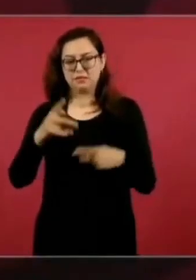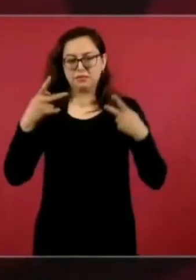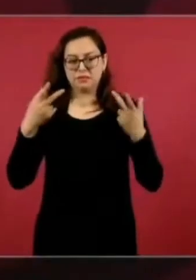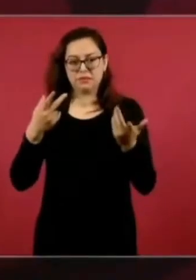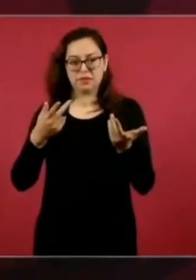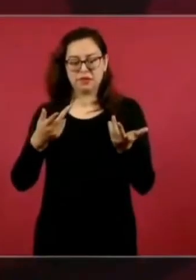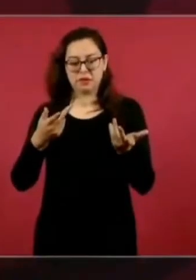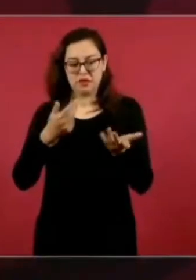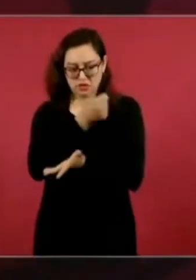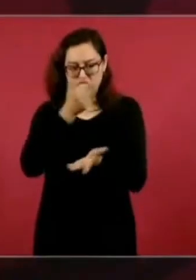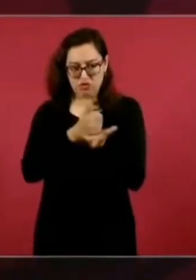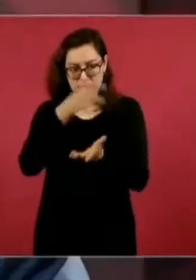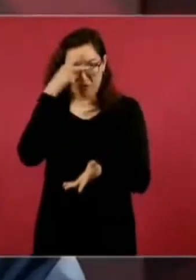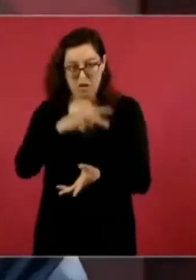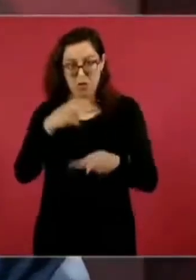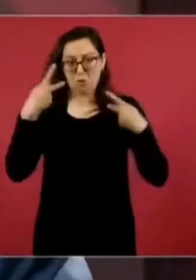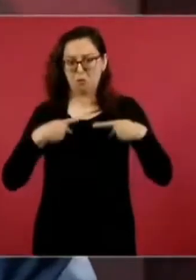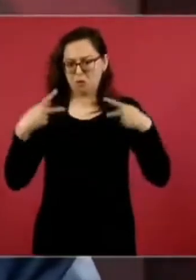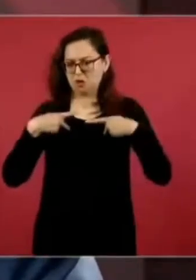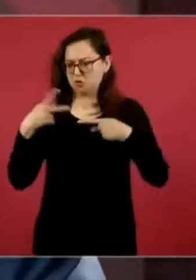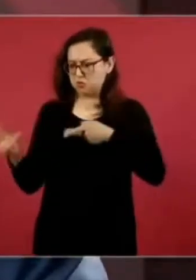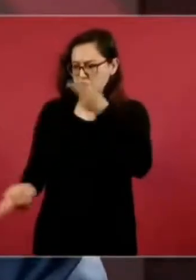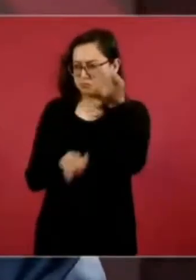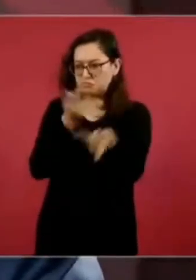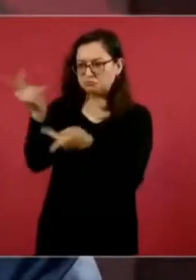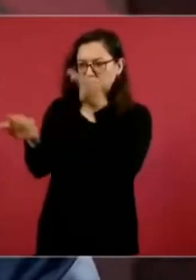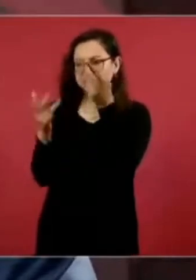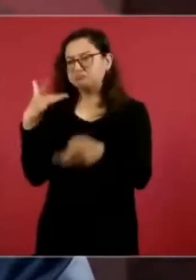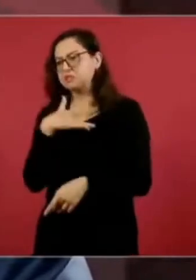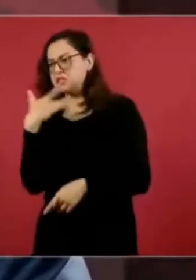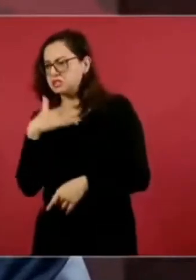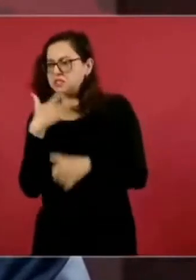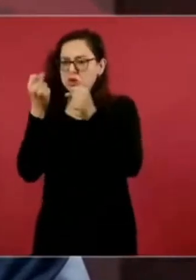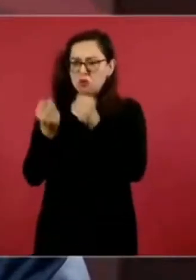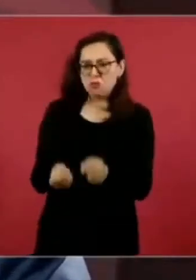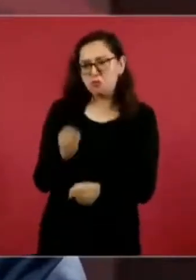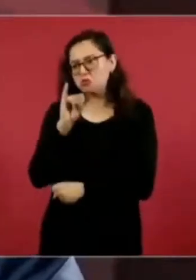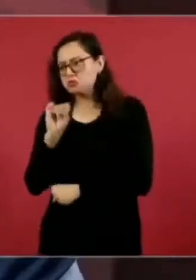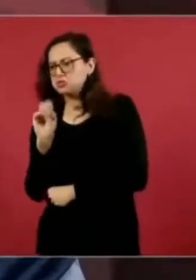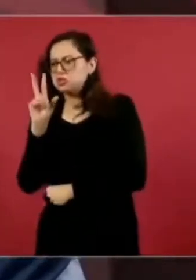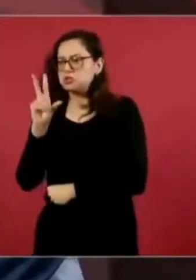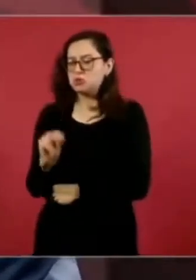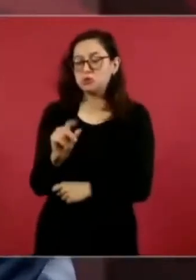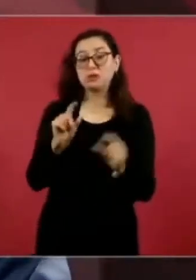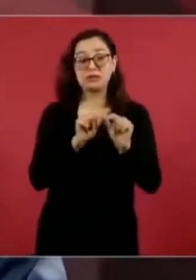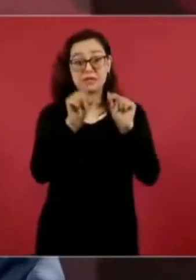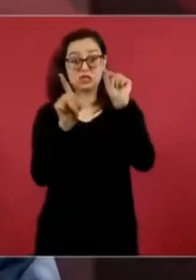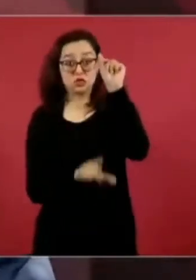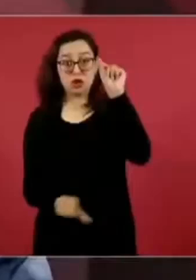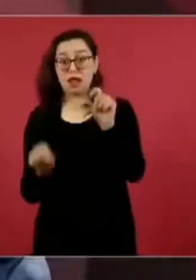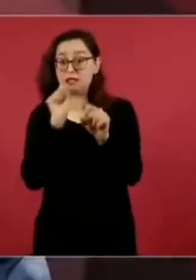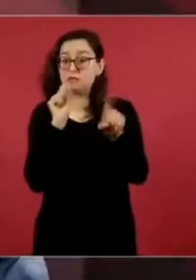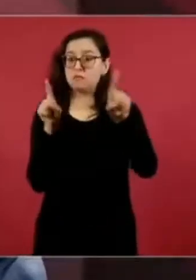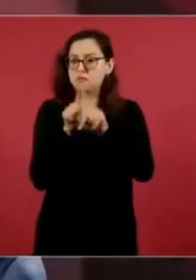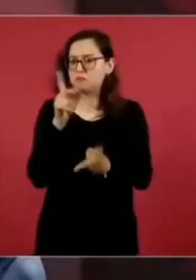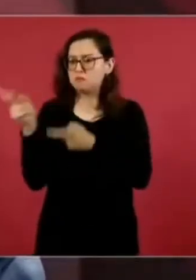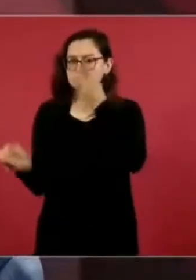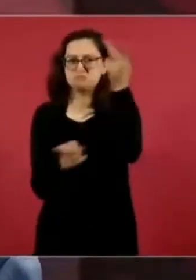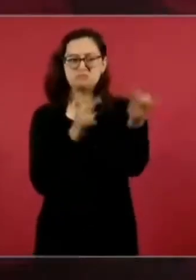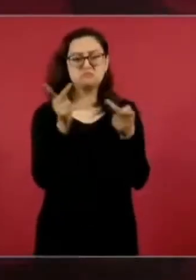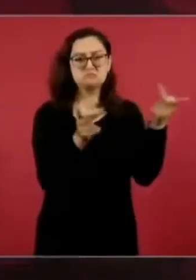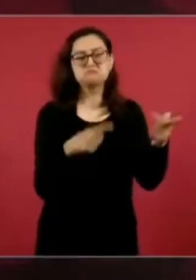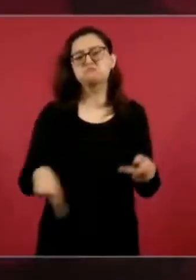la Ciudad de México. Y a nivel nacional también la gente está viendo que se está